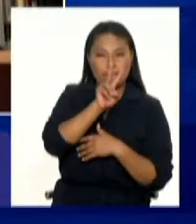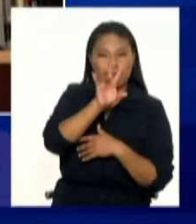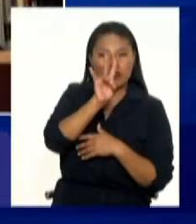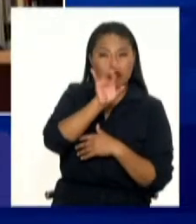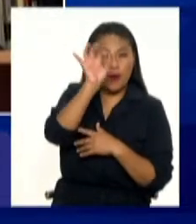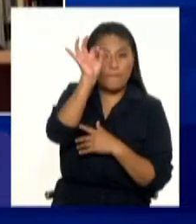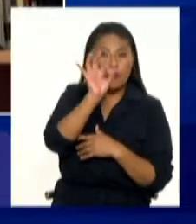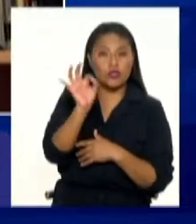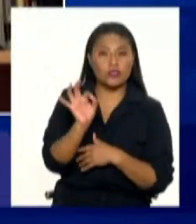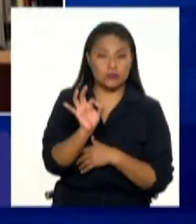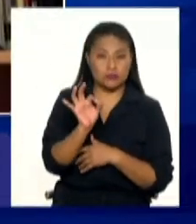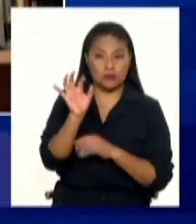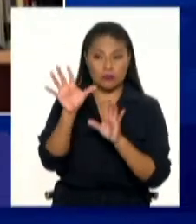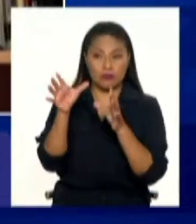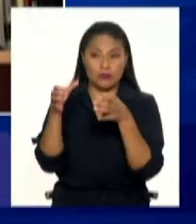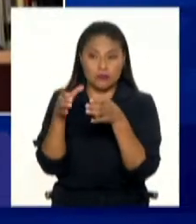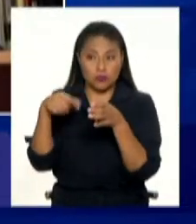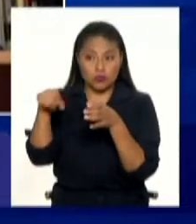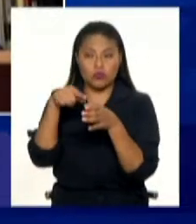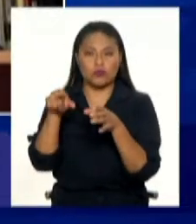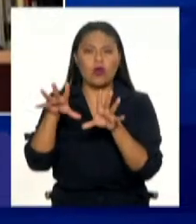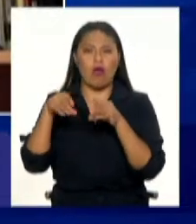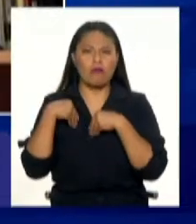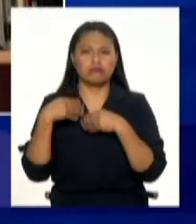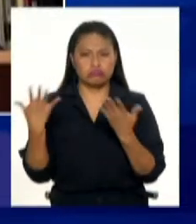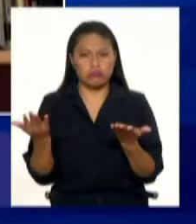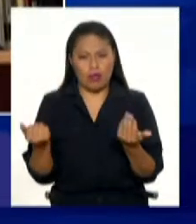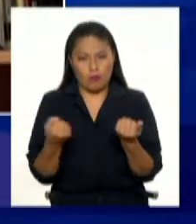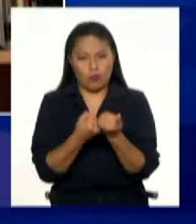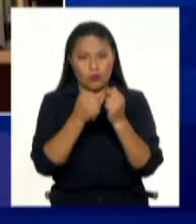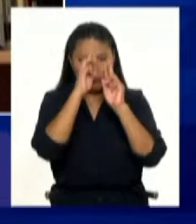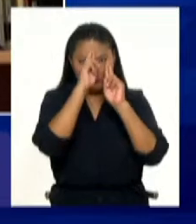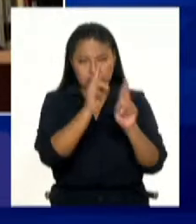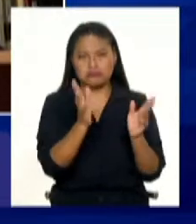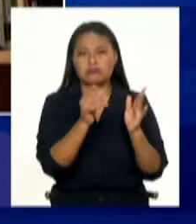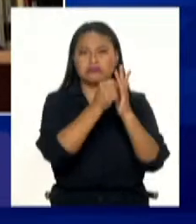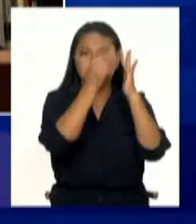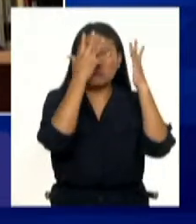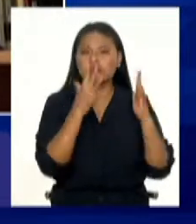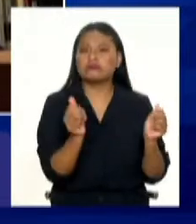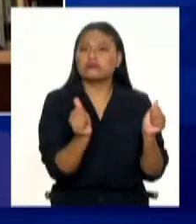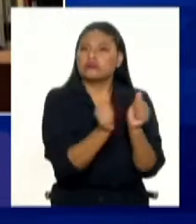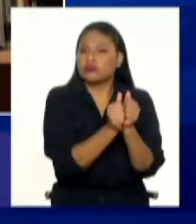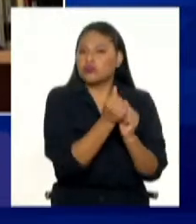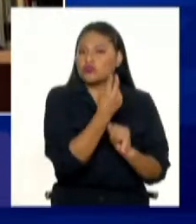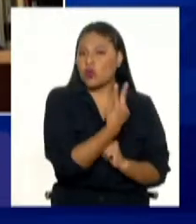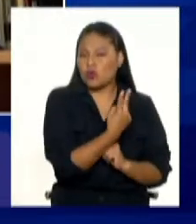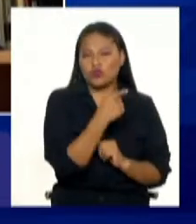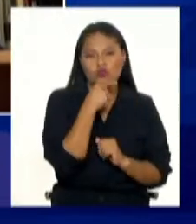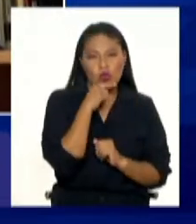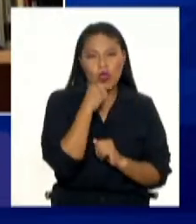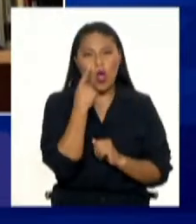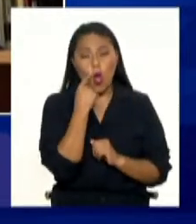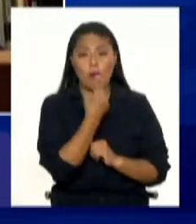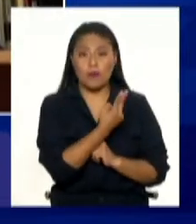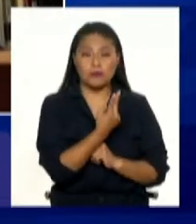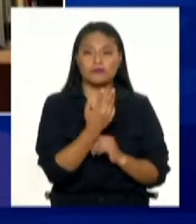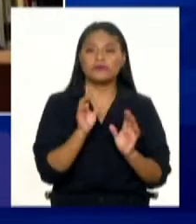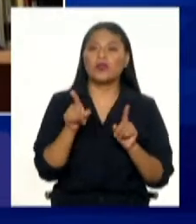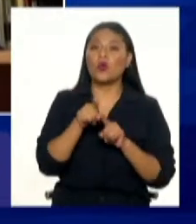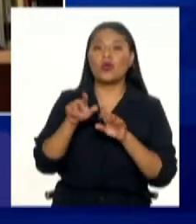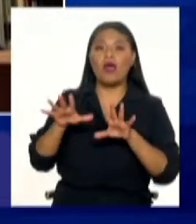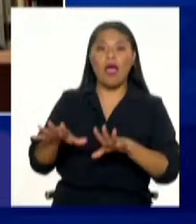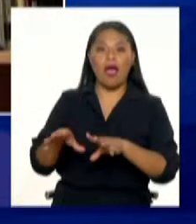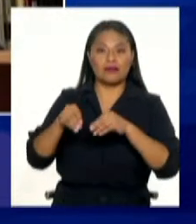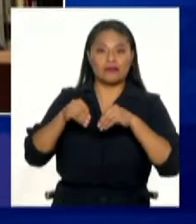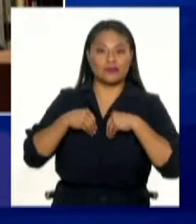% de las personas están a favor del reconocimiento de este derecho. Y en el caso de la adopción o el tener